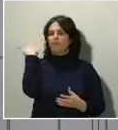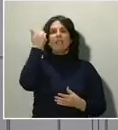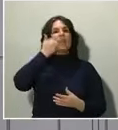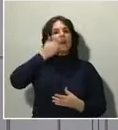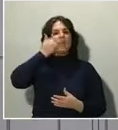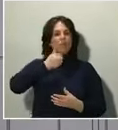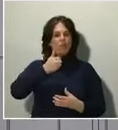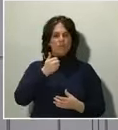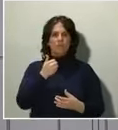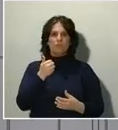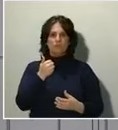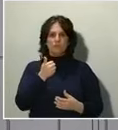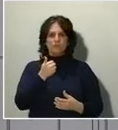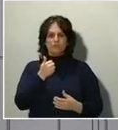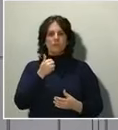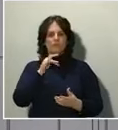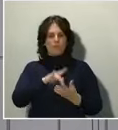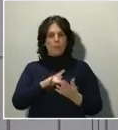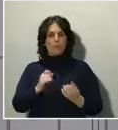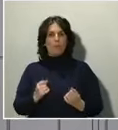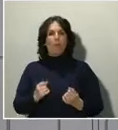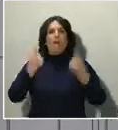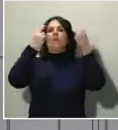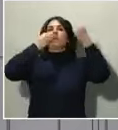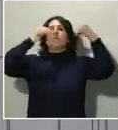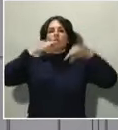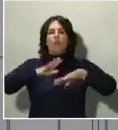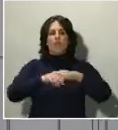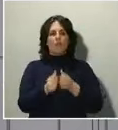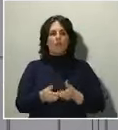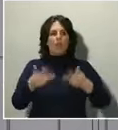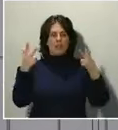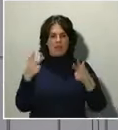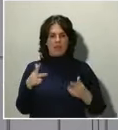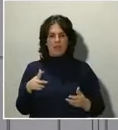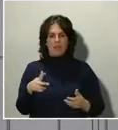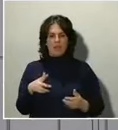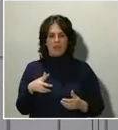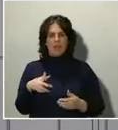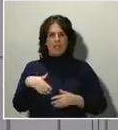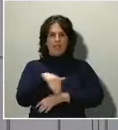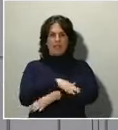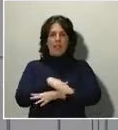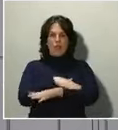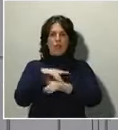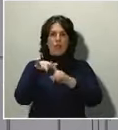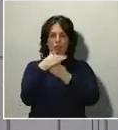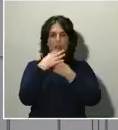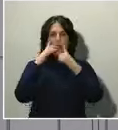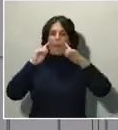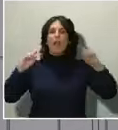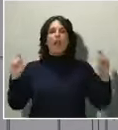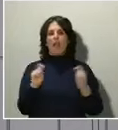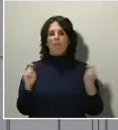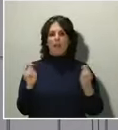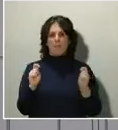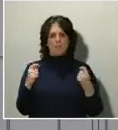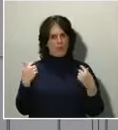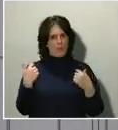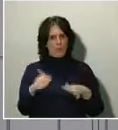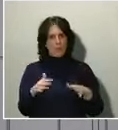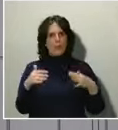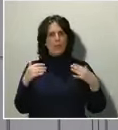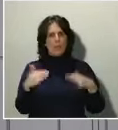que por primera vez en la historia de la democracia un estado de alarma de la envergadura que hemos tenido que aprobar para